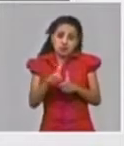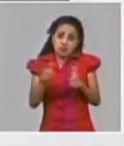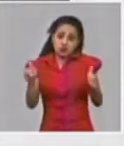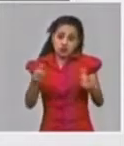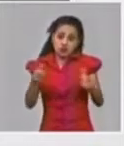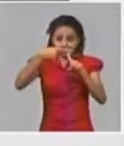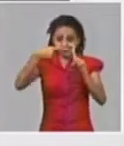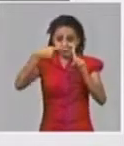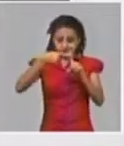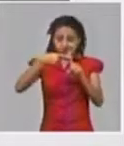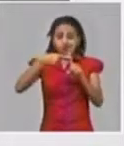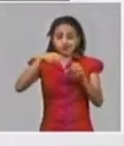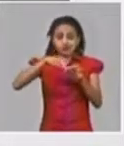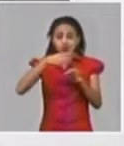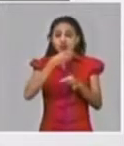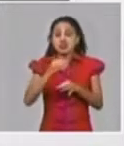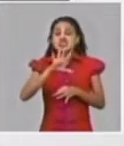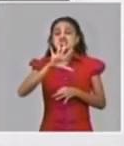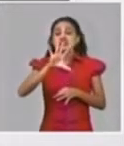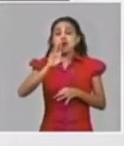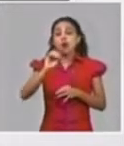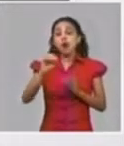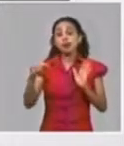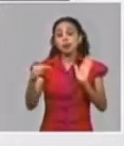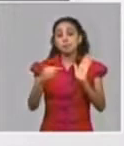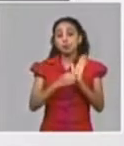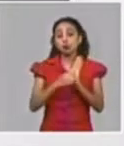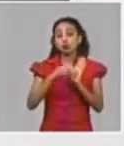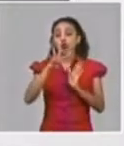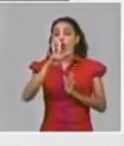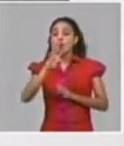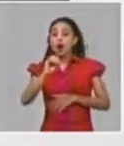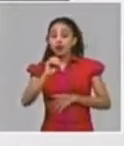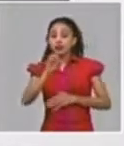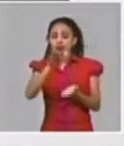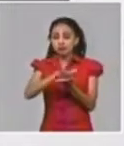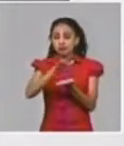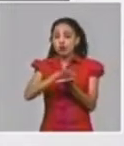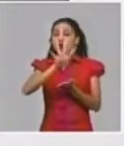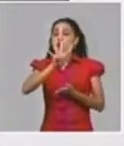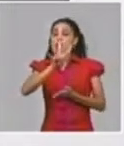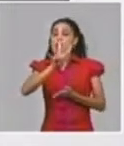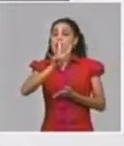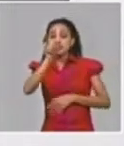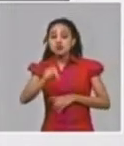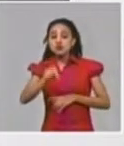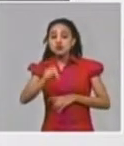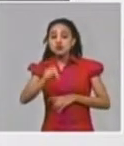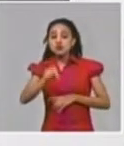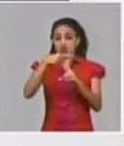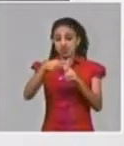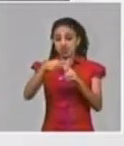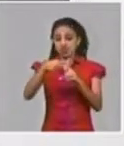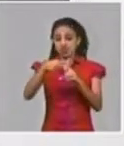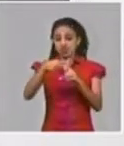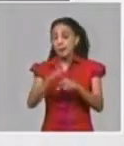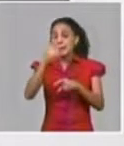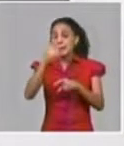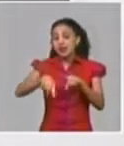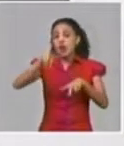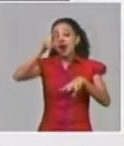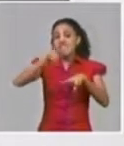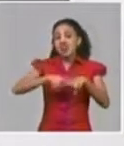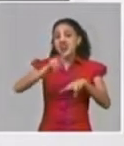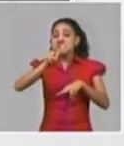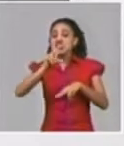incidencia tiene con 50.40 acumula 42 casos pero La Habana Vida